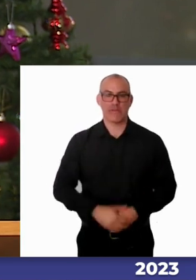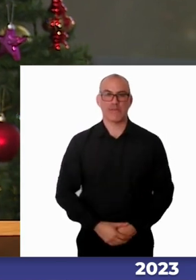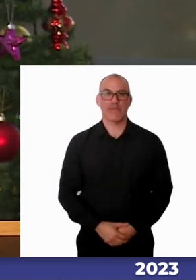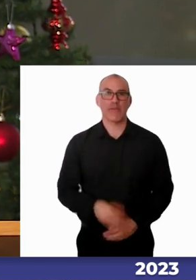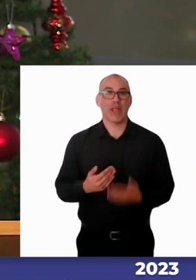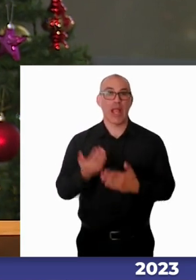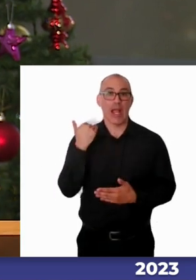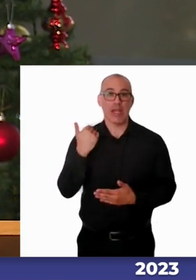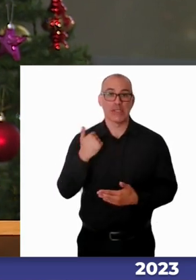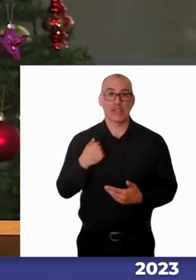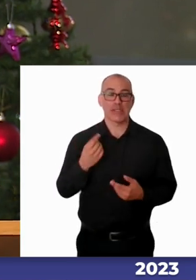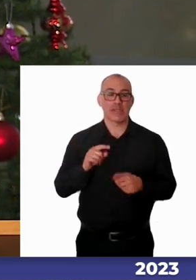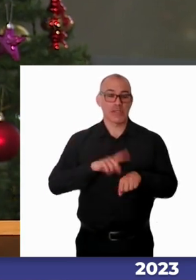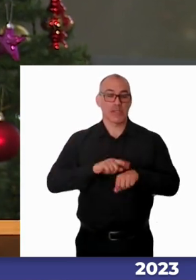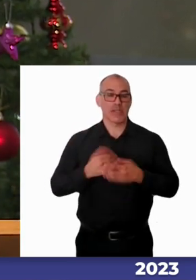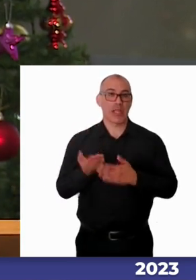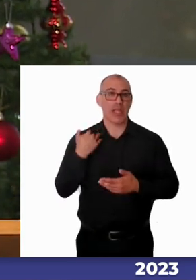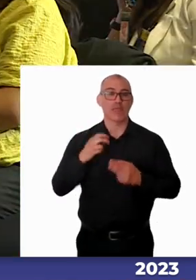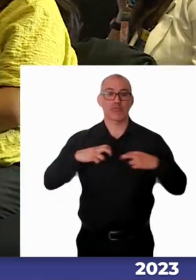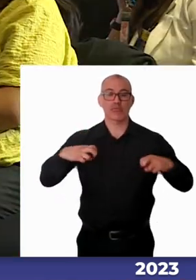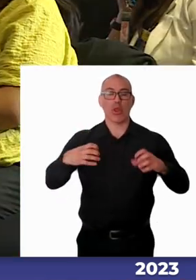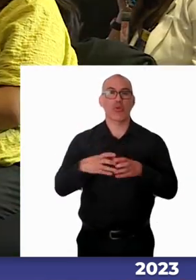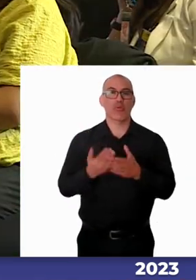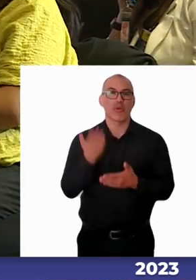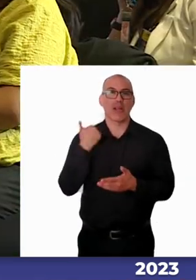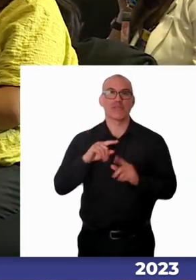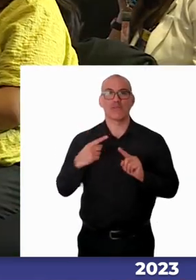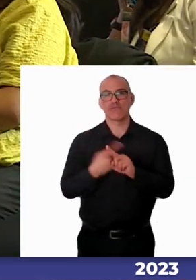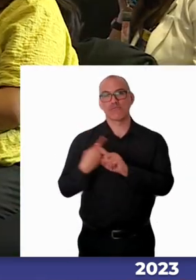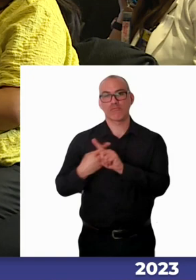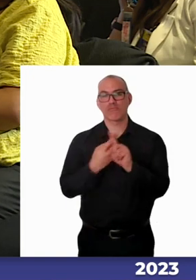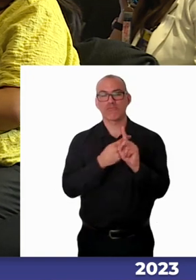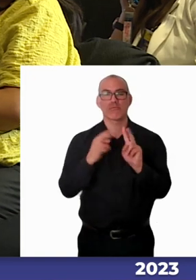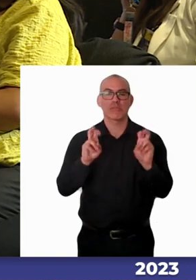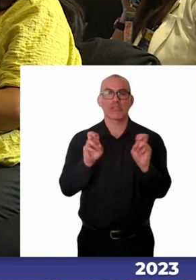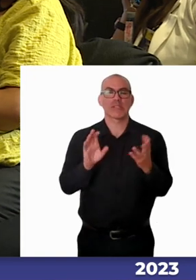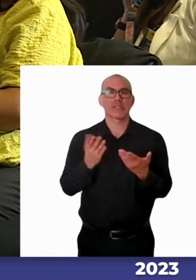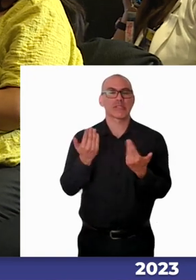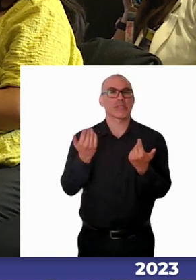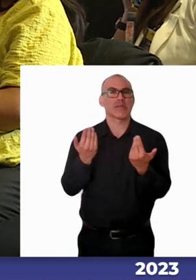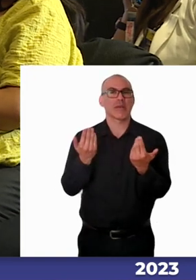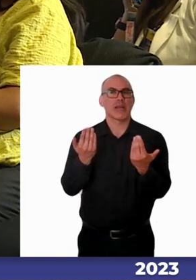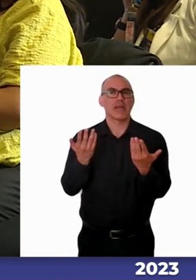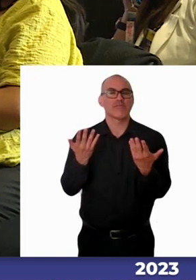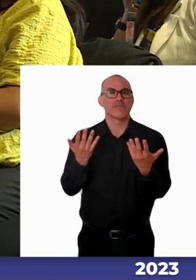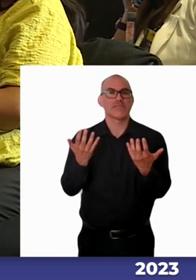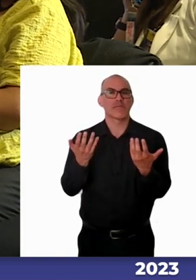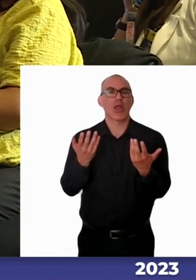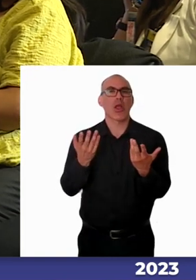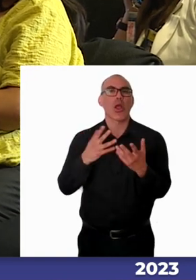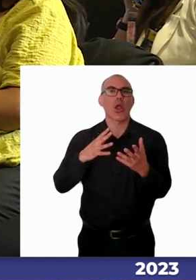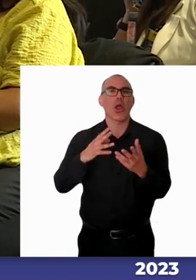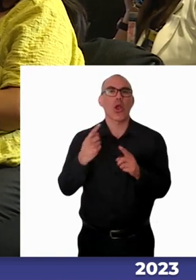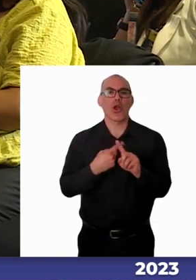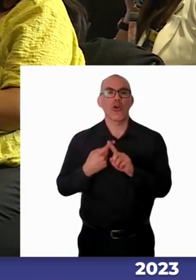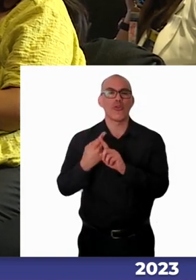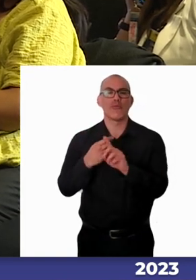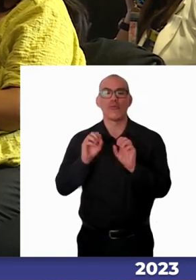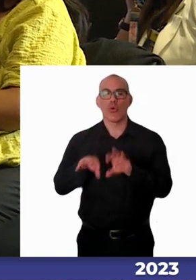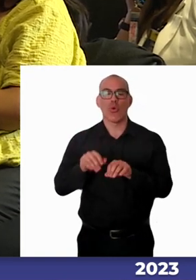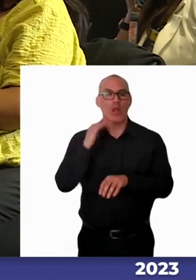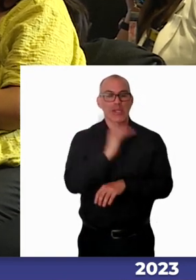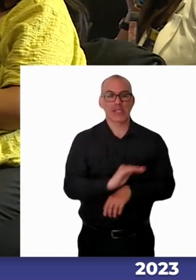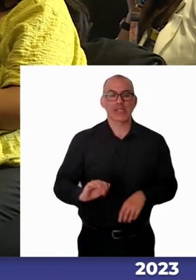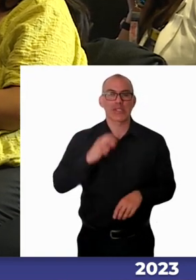en el panel anterior, fuimos testigos de una profunda conversación sobre la inclusión educativa de niñas, niños y